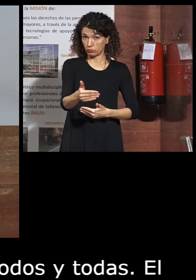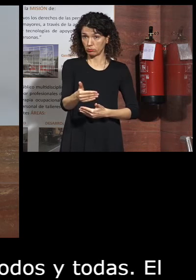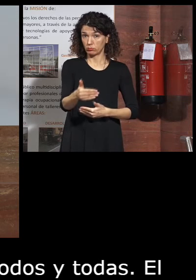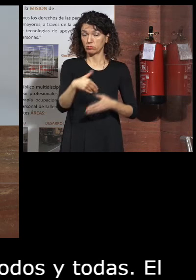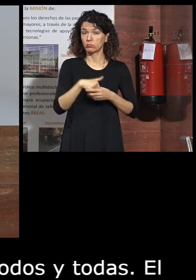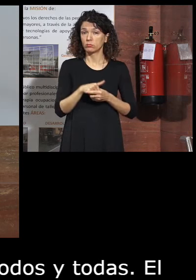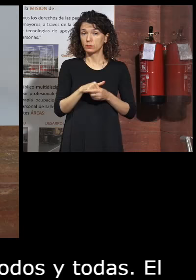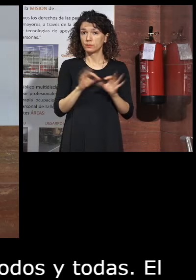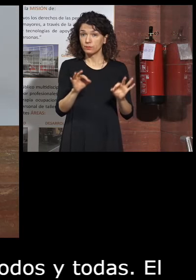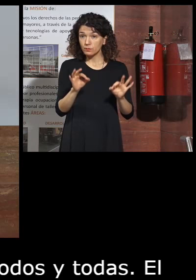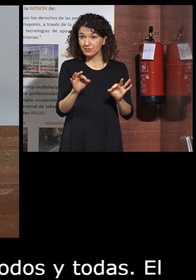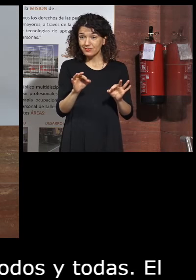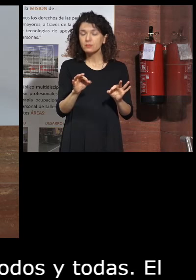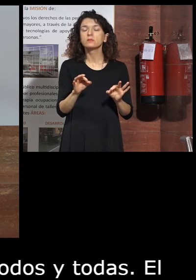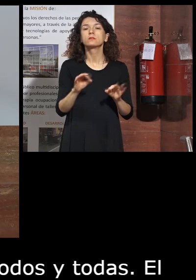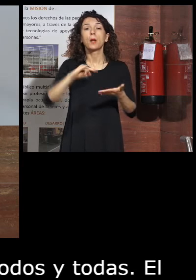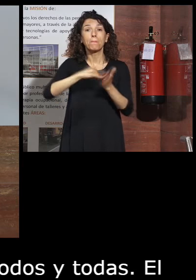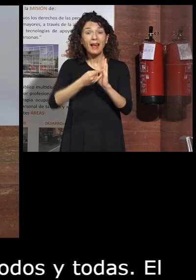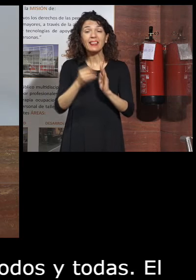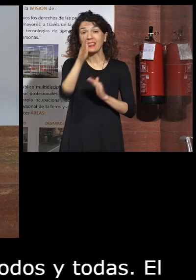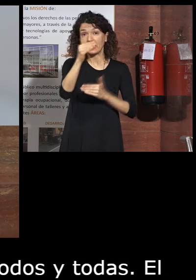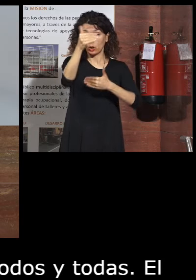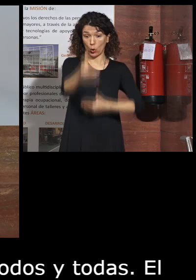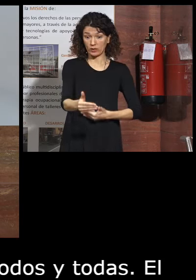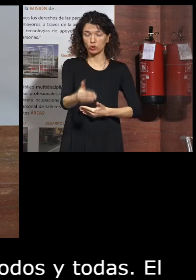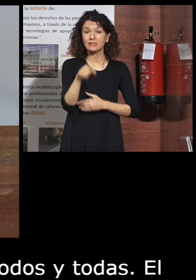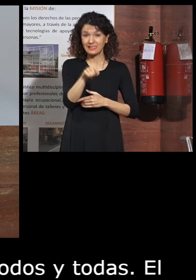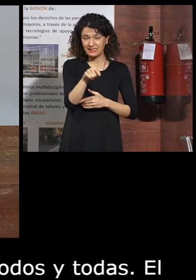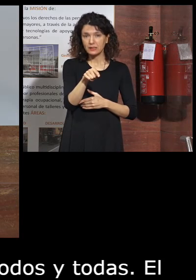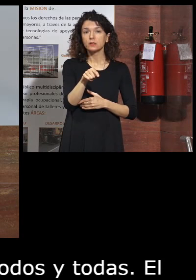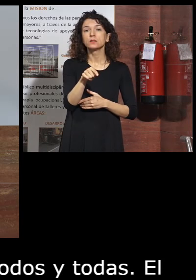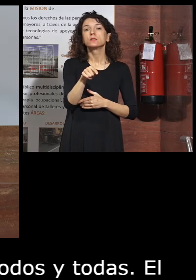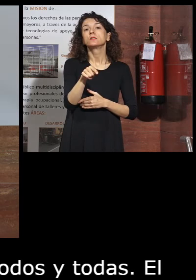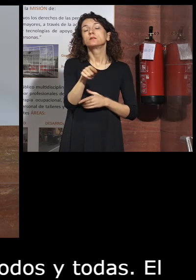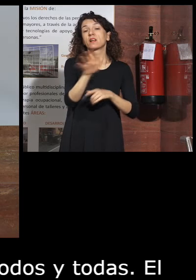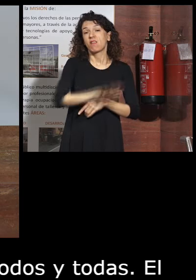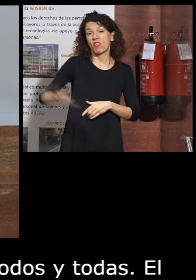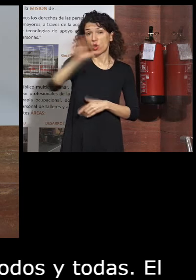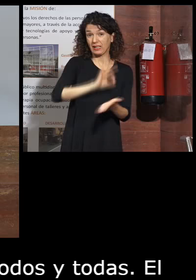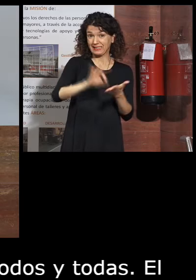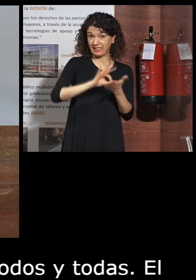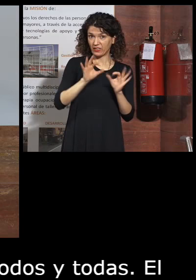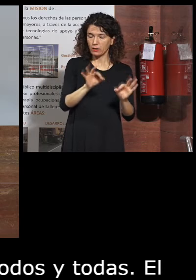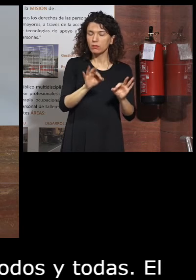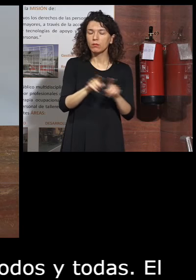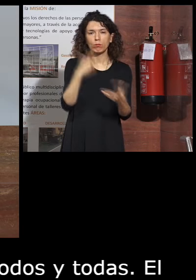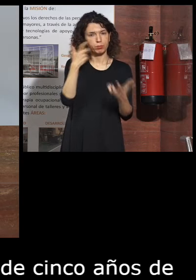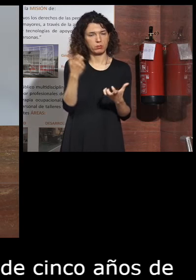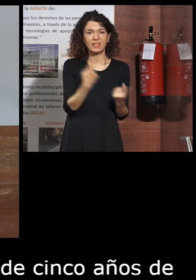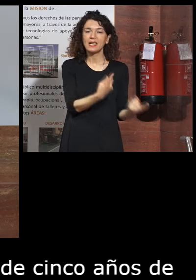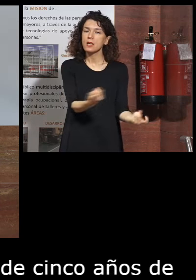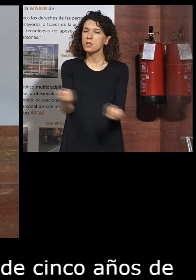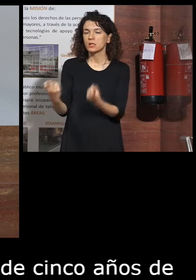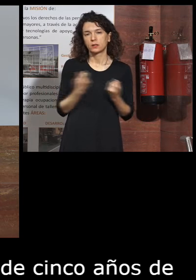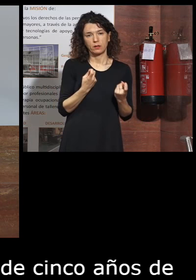aspecto de Stalin pero en este caso el plan de cinco años de Five Year Plan de National Health Service destaca la necesidad de